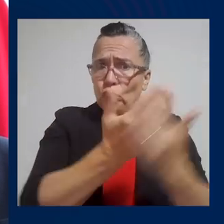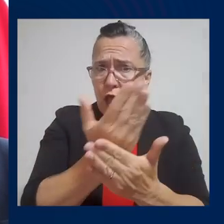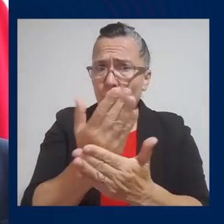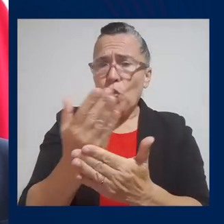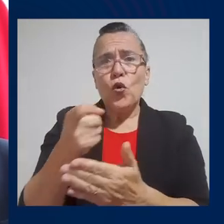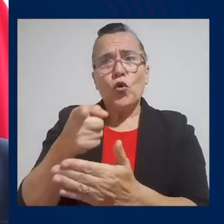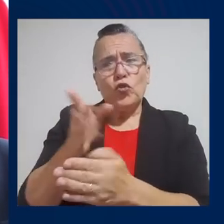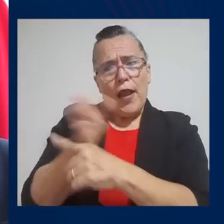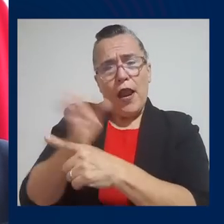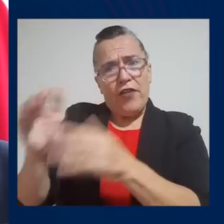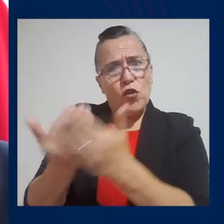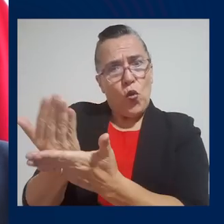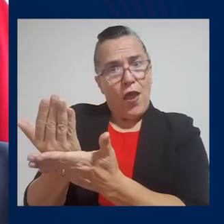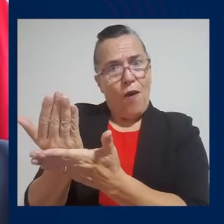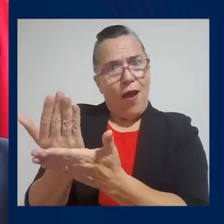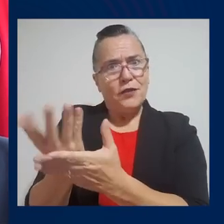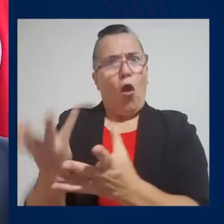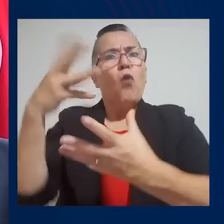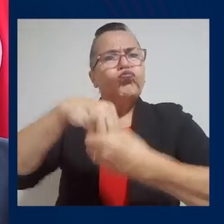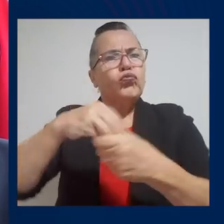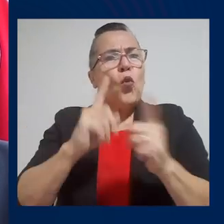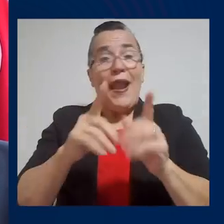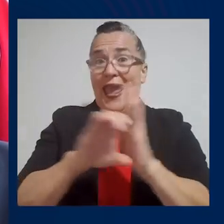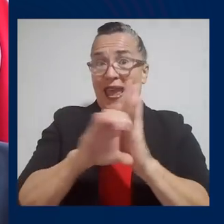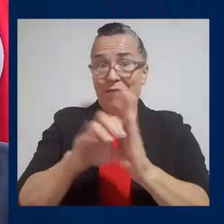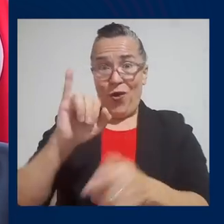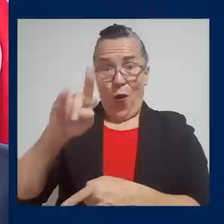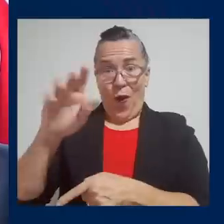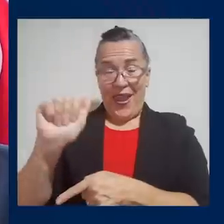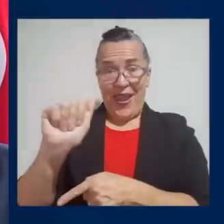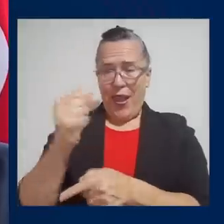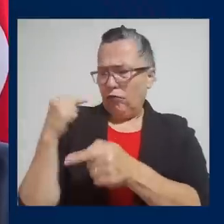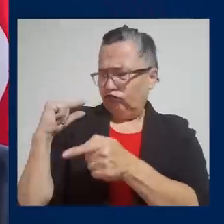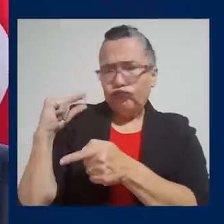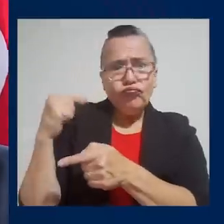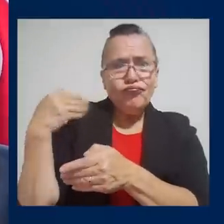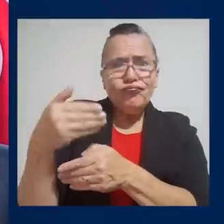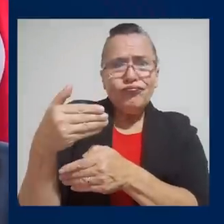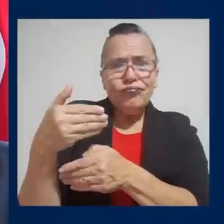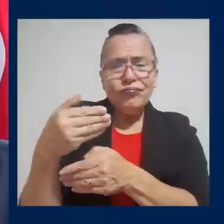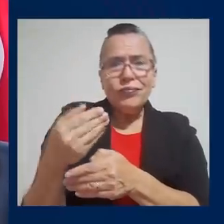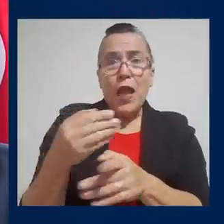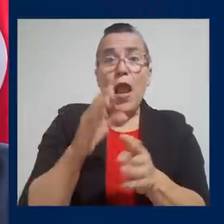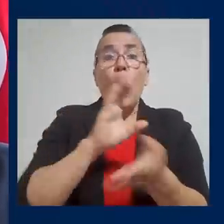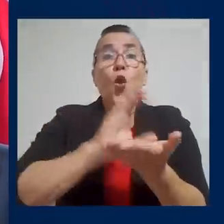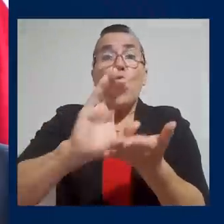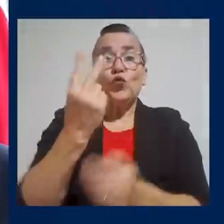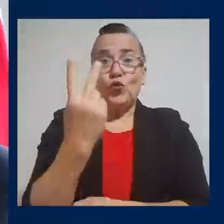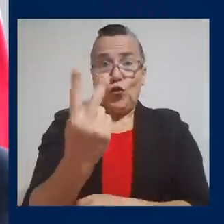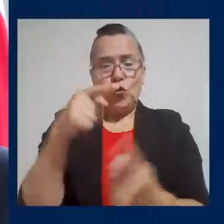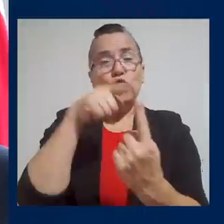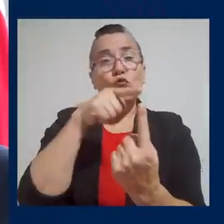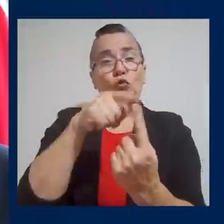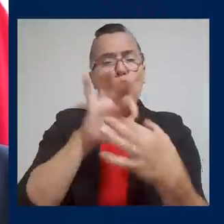incorporar. Por dar un ejemplo, hemos hablado, voy a referirme a ciberseguridad. El INAH recientemente sacó al